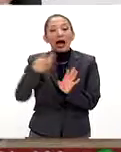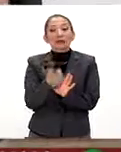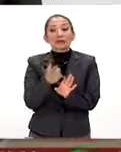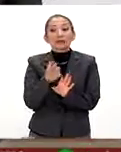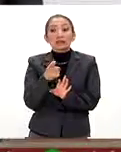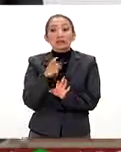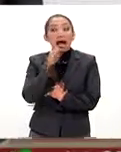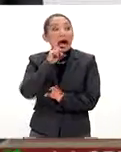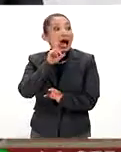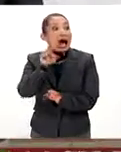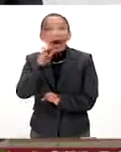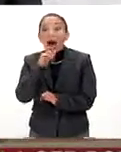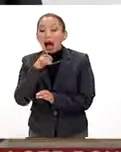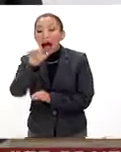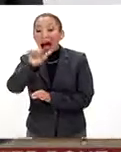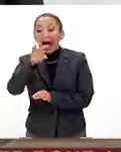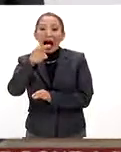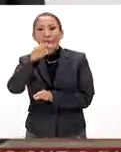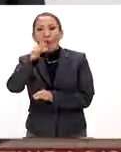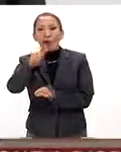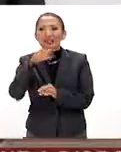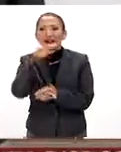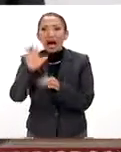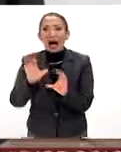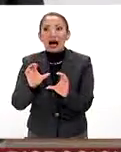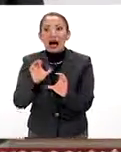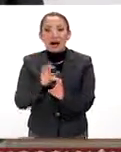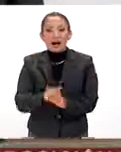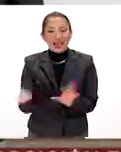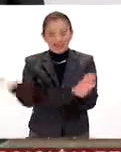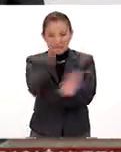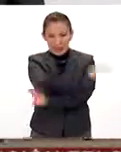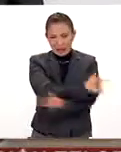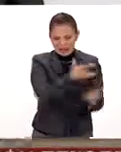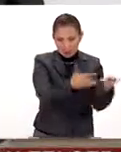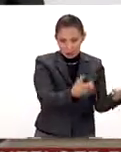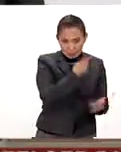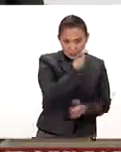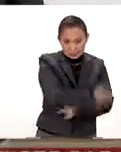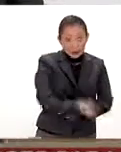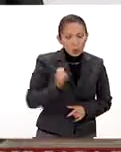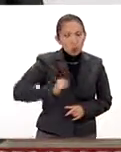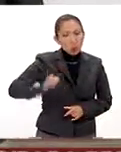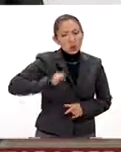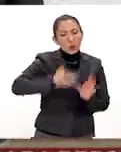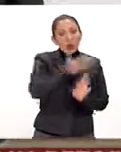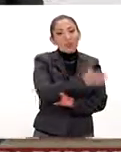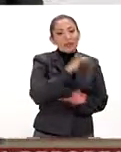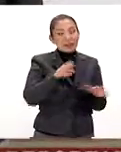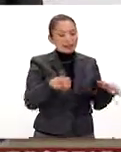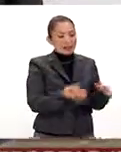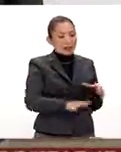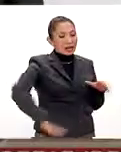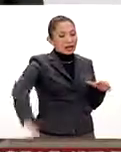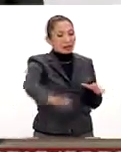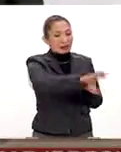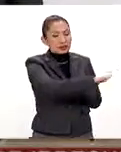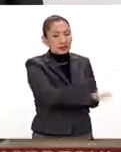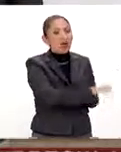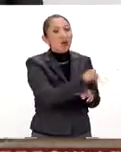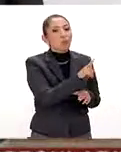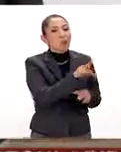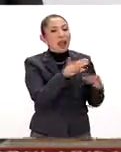aguas. Cuenta la historia que en los tiempos de la colonia era común no tener denaje en la casa,